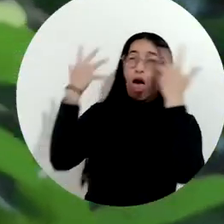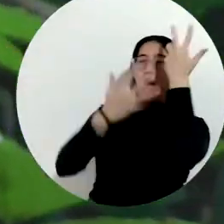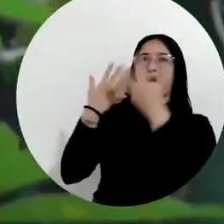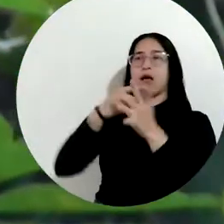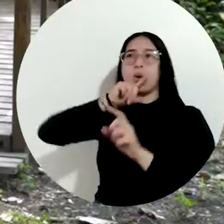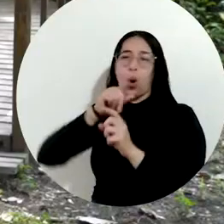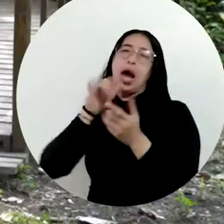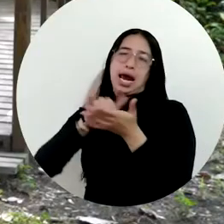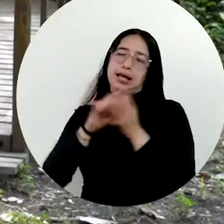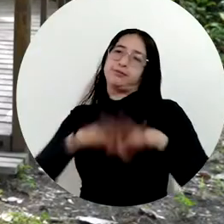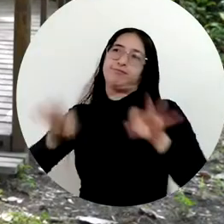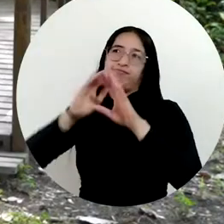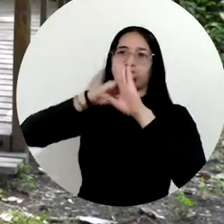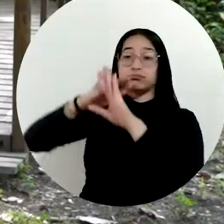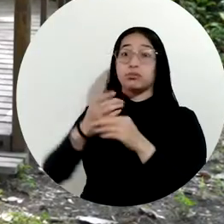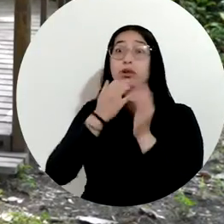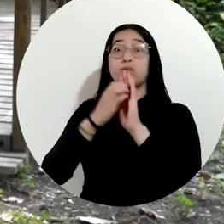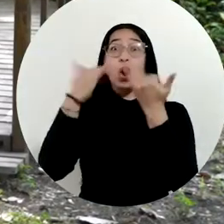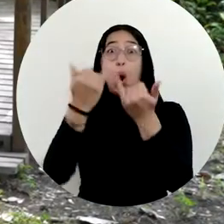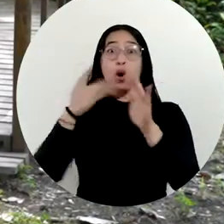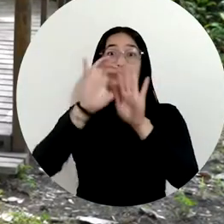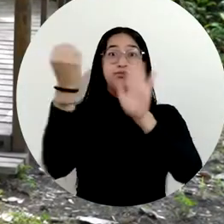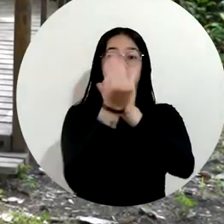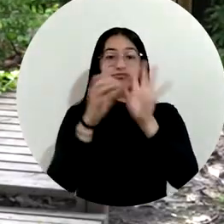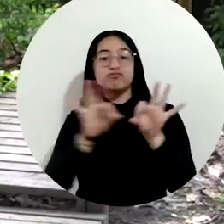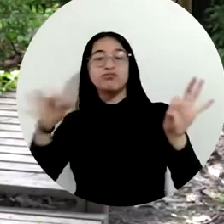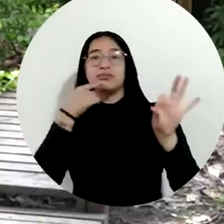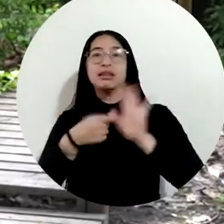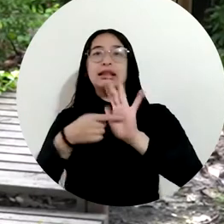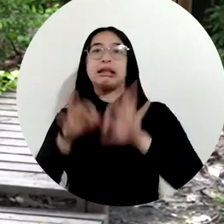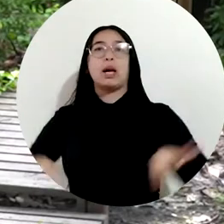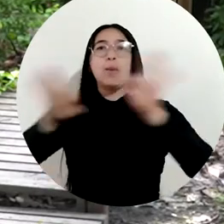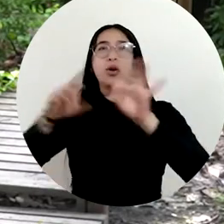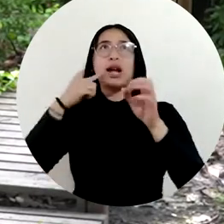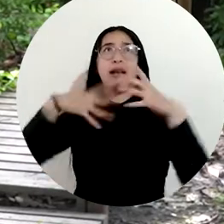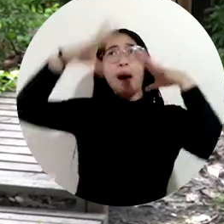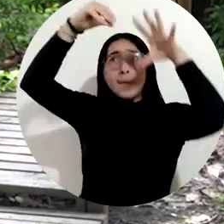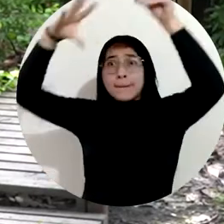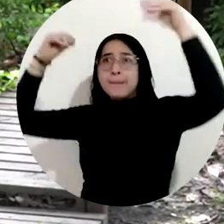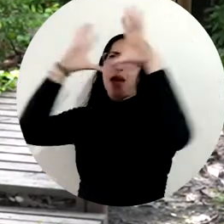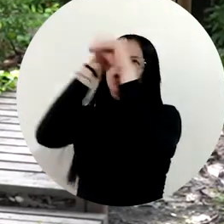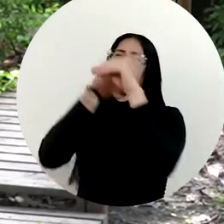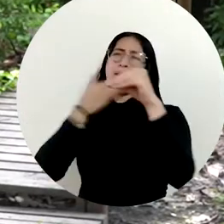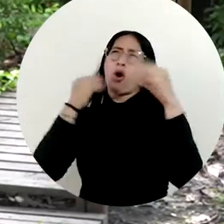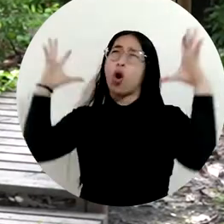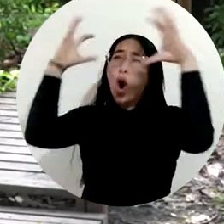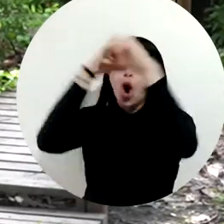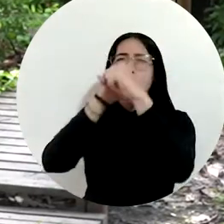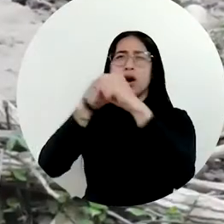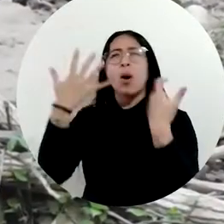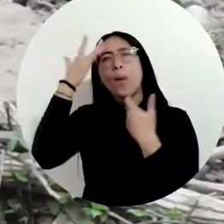existencia. El eslogan de este año fue Noches Oscuras, Migraciones Seguras, esto haciendo referencia al impacto que tiene sobre